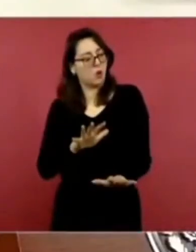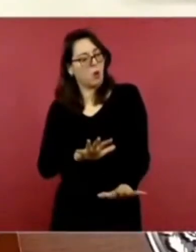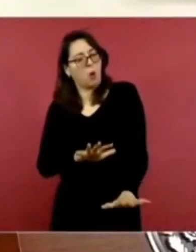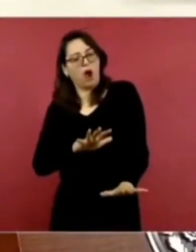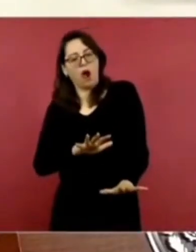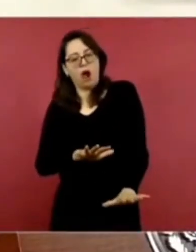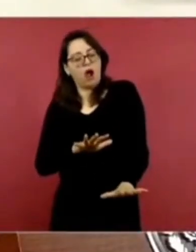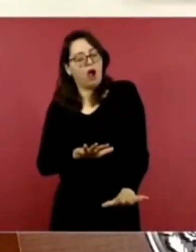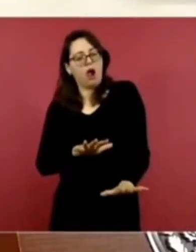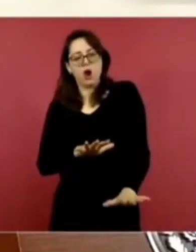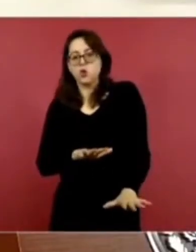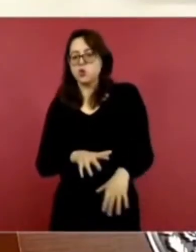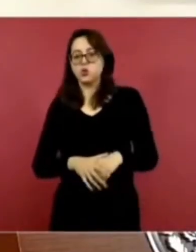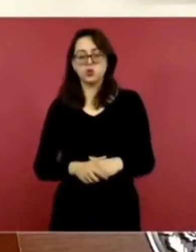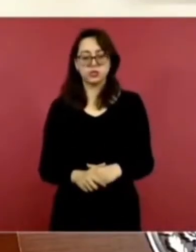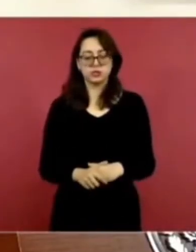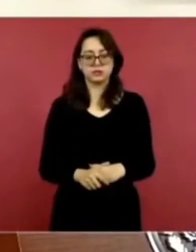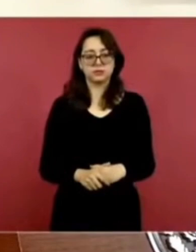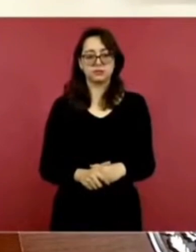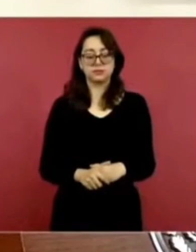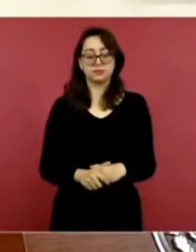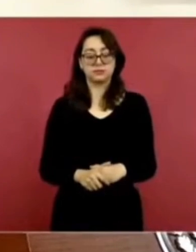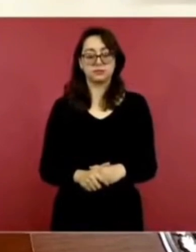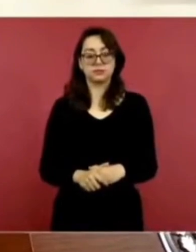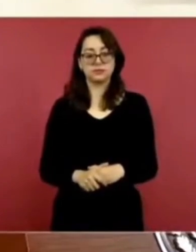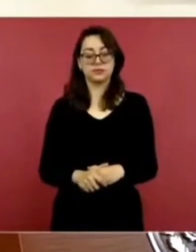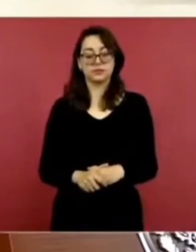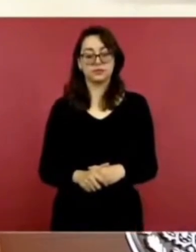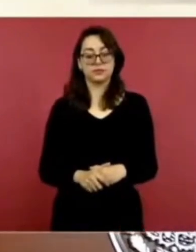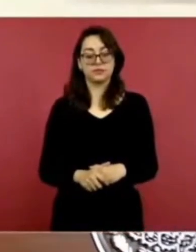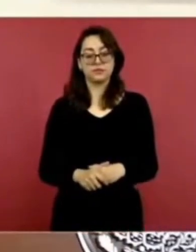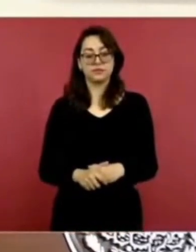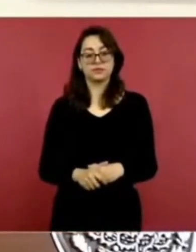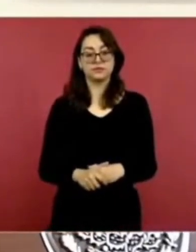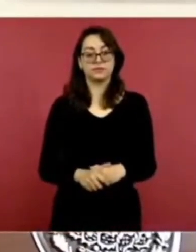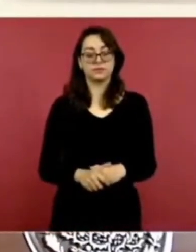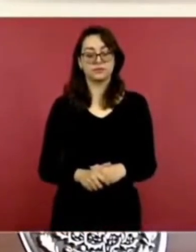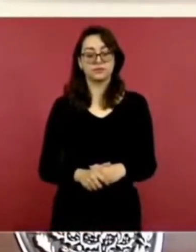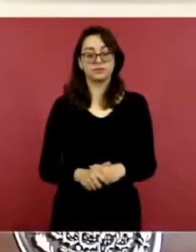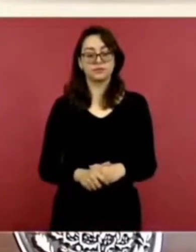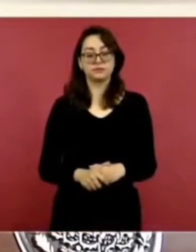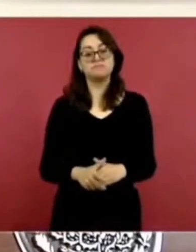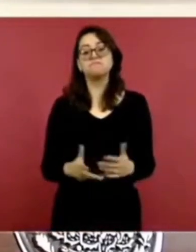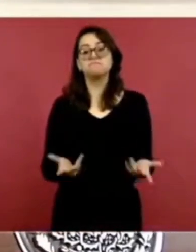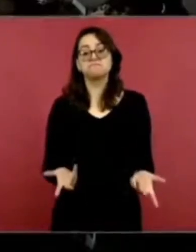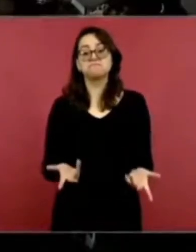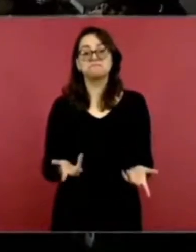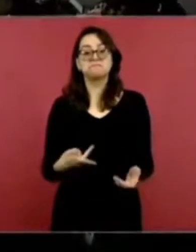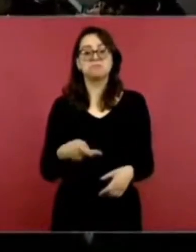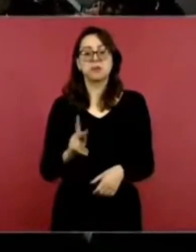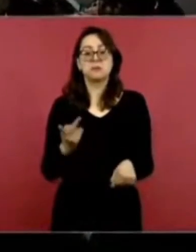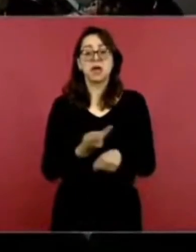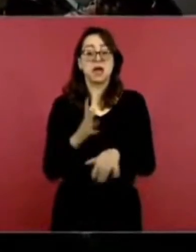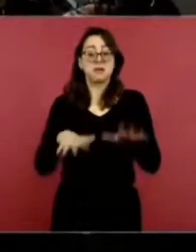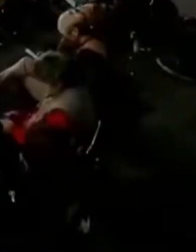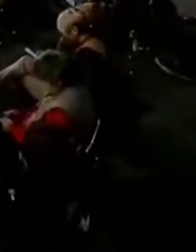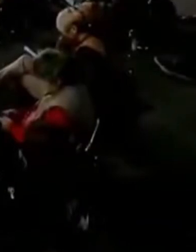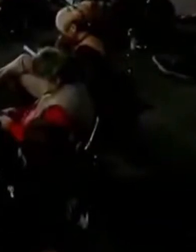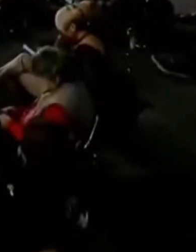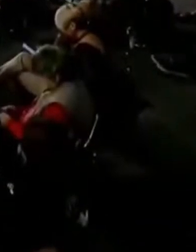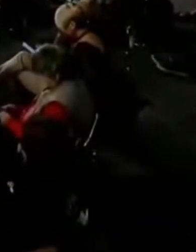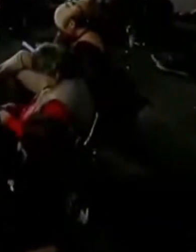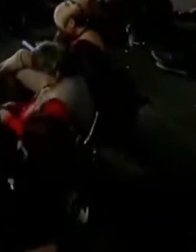Lo que pasa es que a veces las cosas se olvidan,